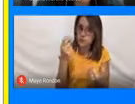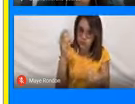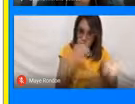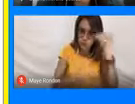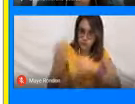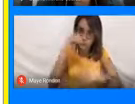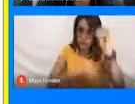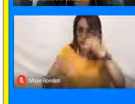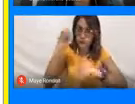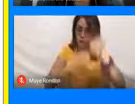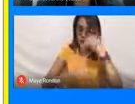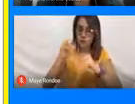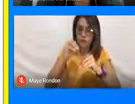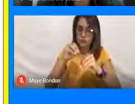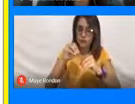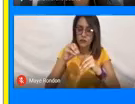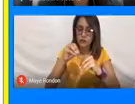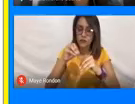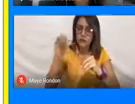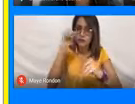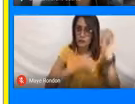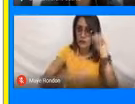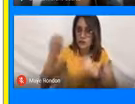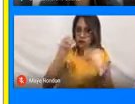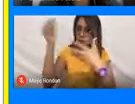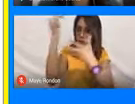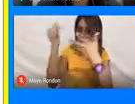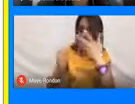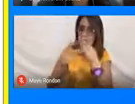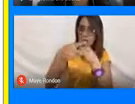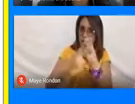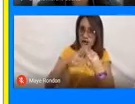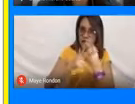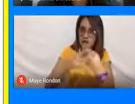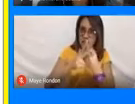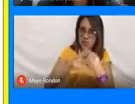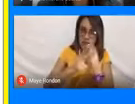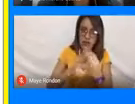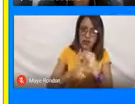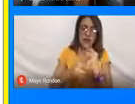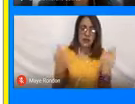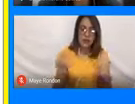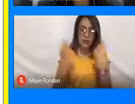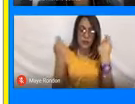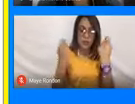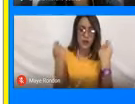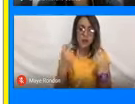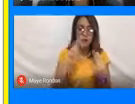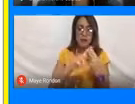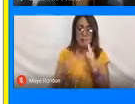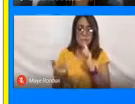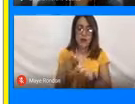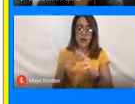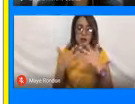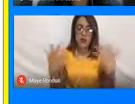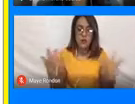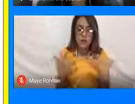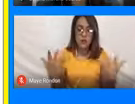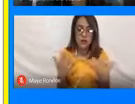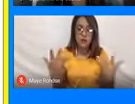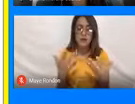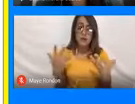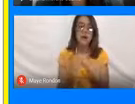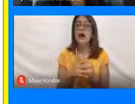una serie de herramientas como volantes informativos en donde le damos a los